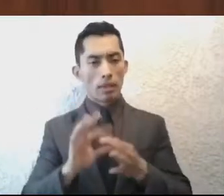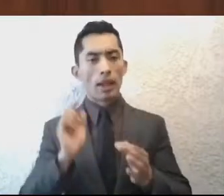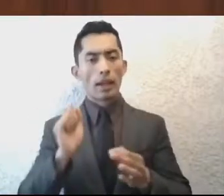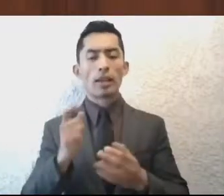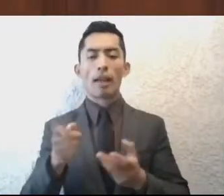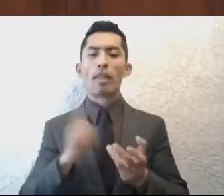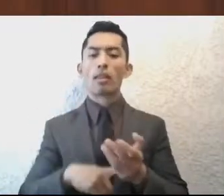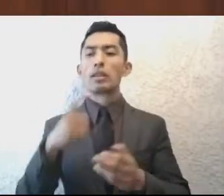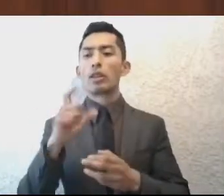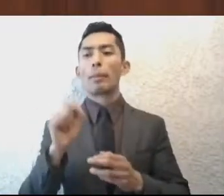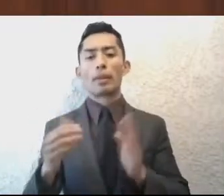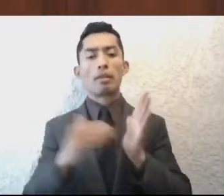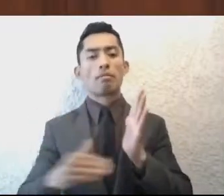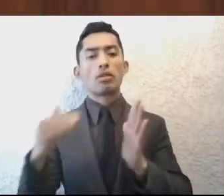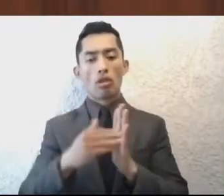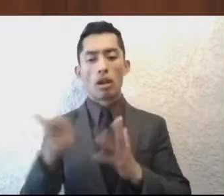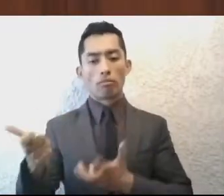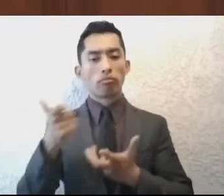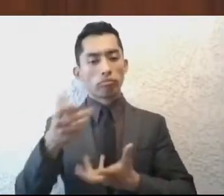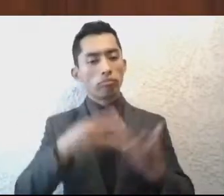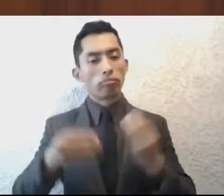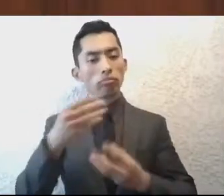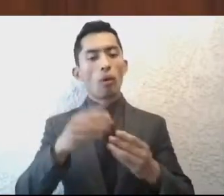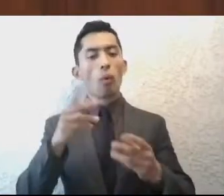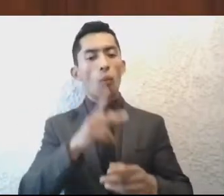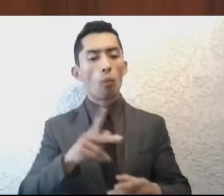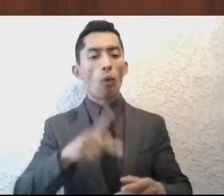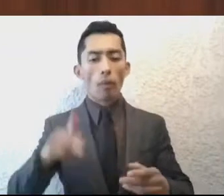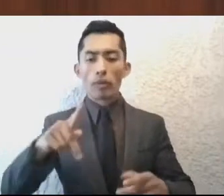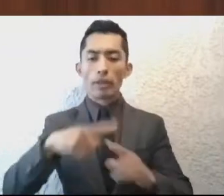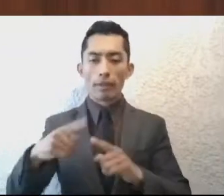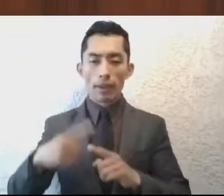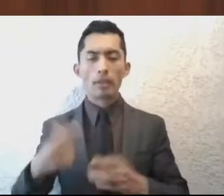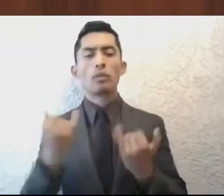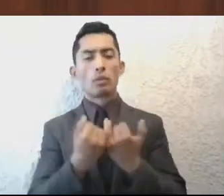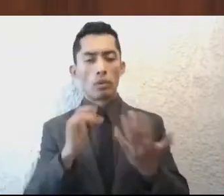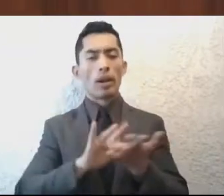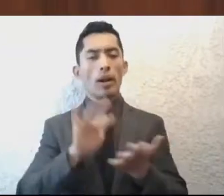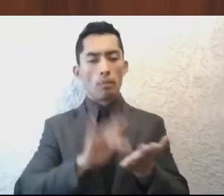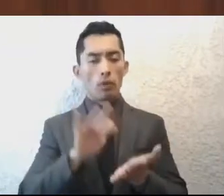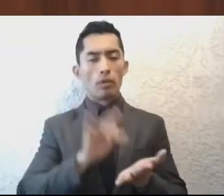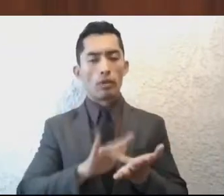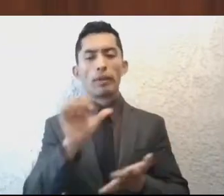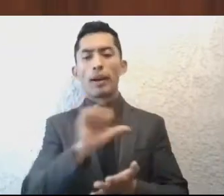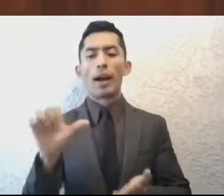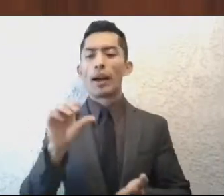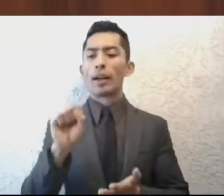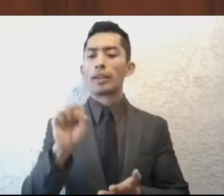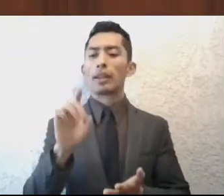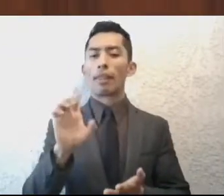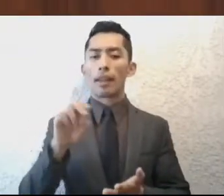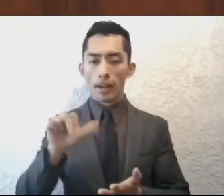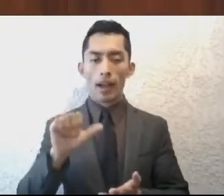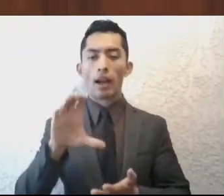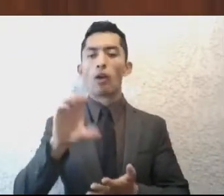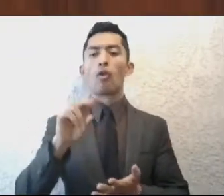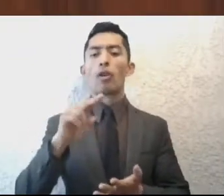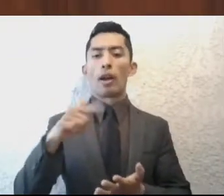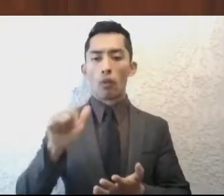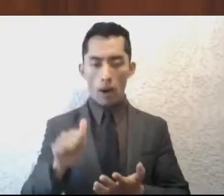más de 120 millones en distintas comunidades y estamos apoyando a la Sedena y a la Conagua en la